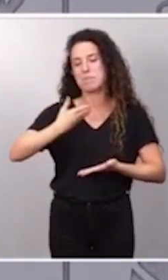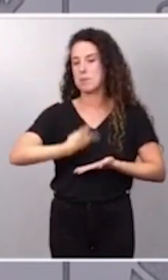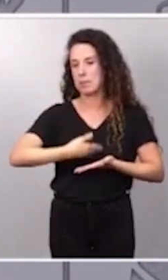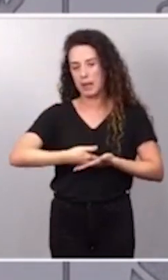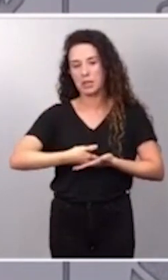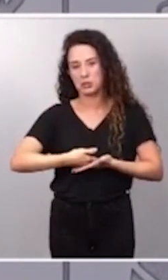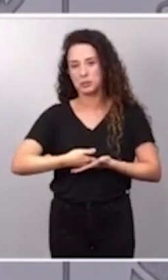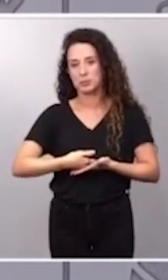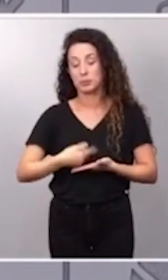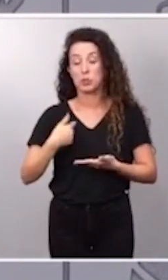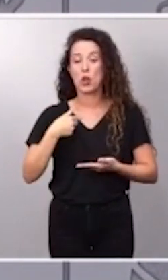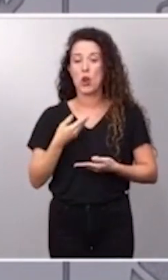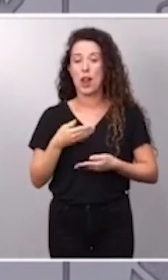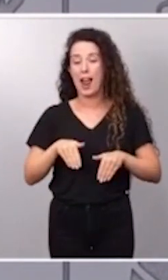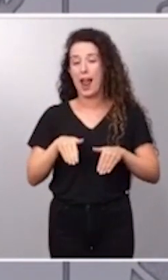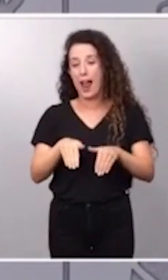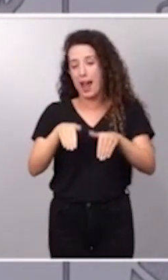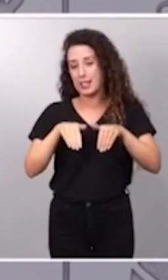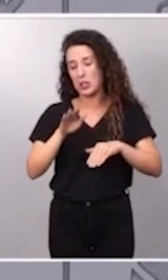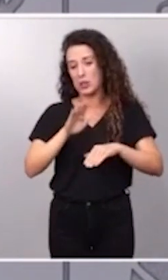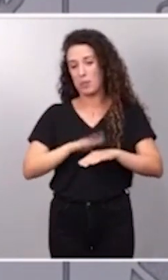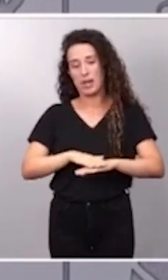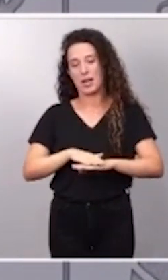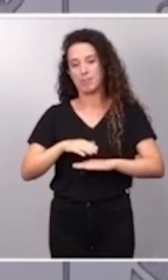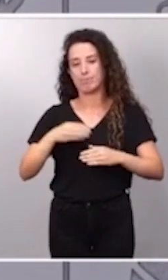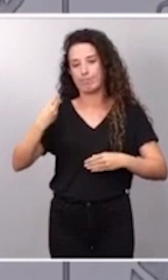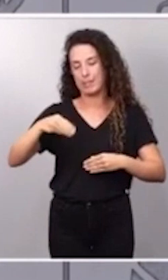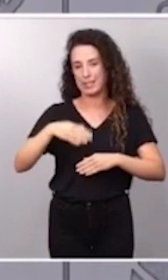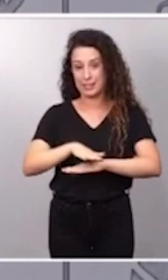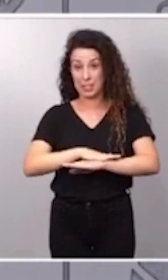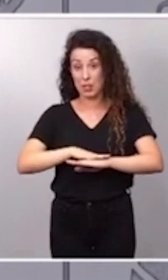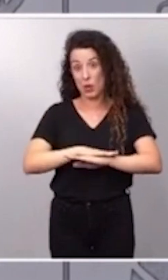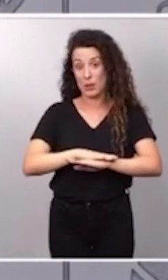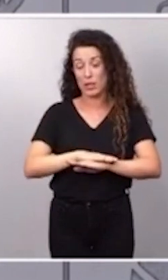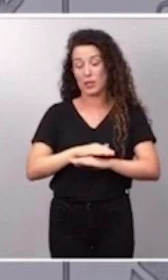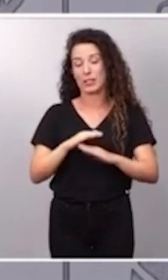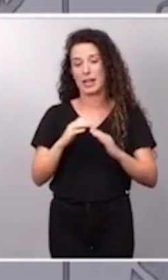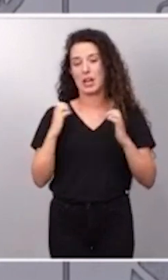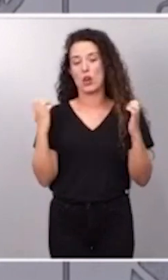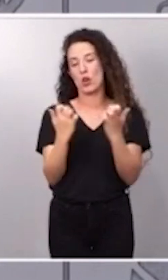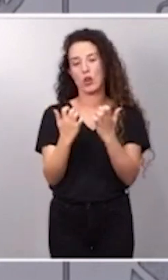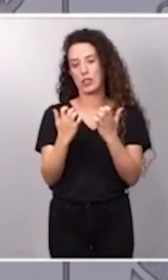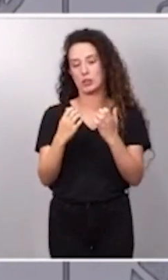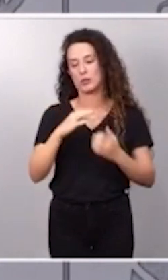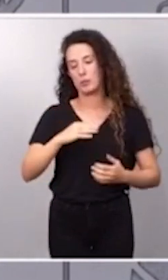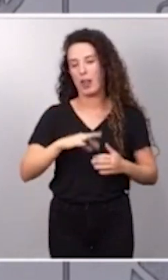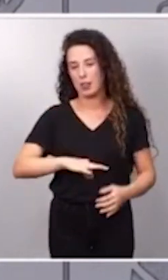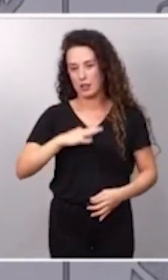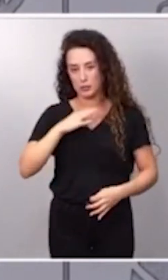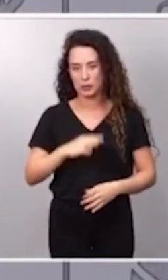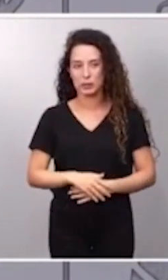Majestad el Rey, como candidato a ser investido presidente del Gobierno ante las Cortes Generales, ante el Congreso de los Diputados.